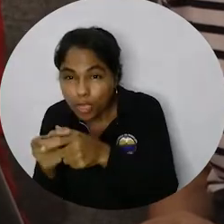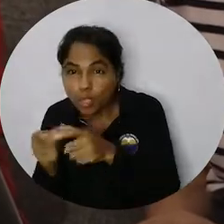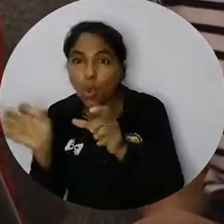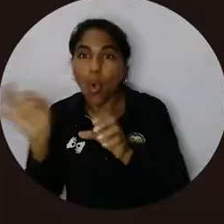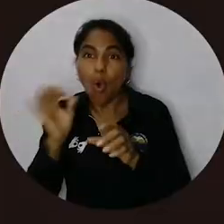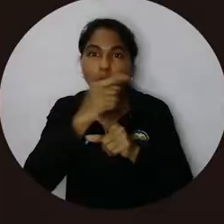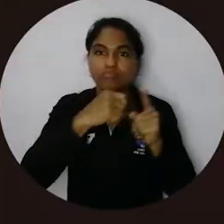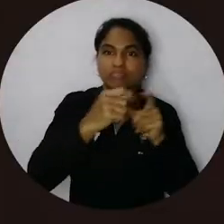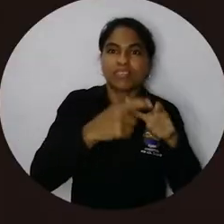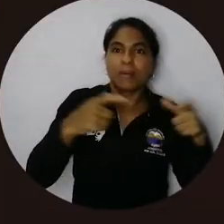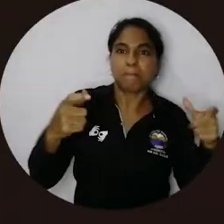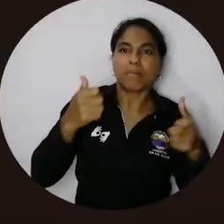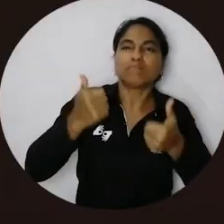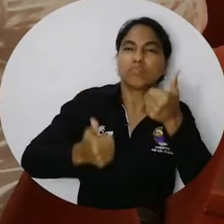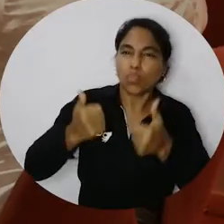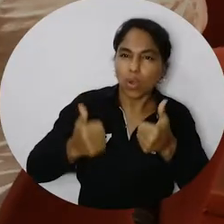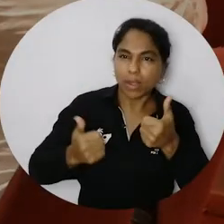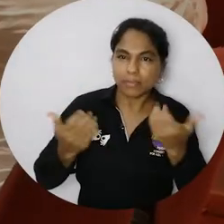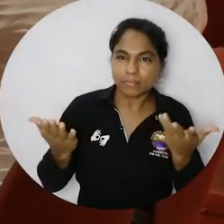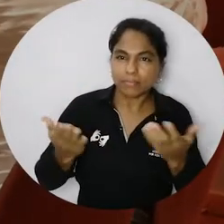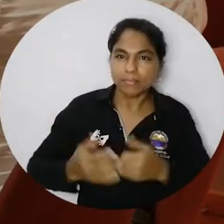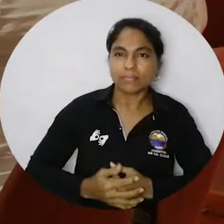o para la gran mayoría de la sociedad.